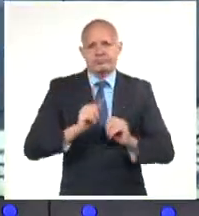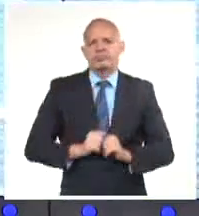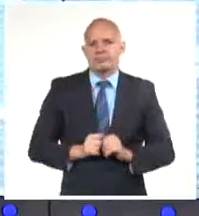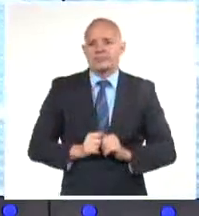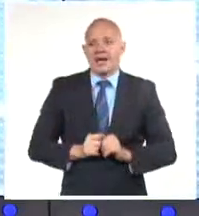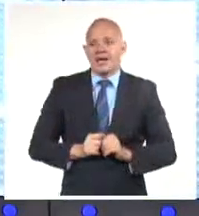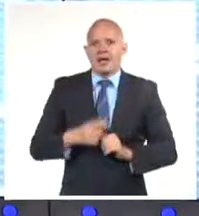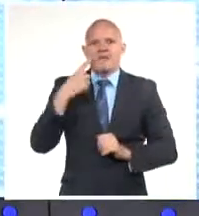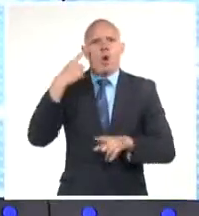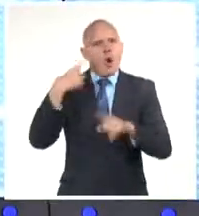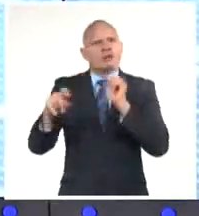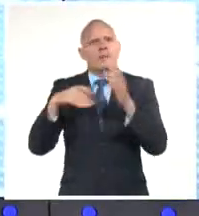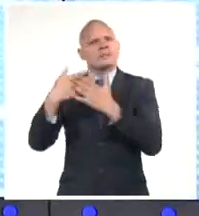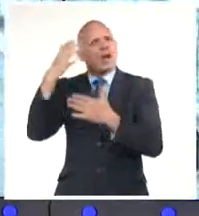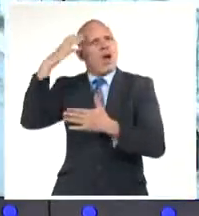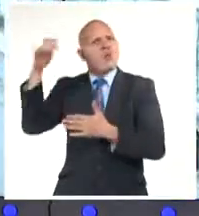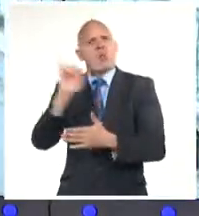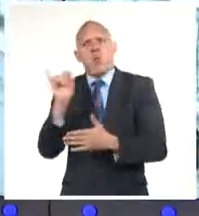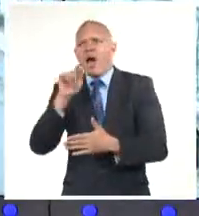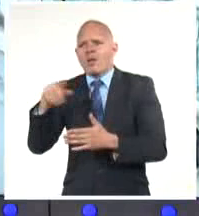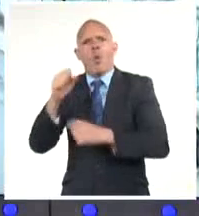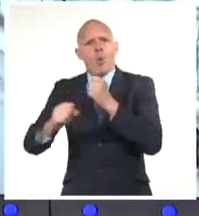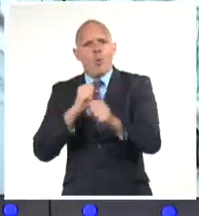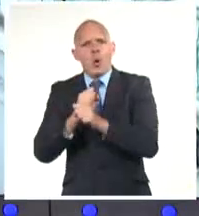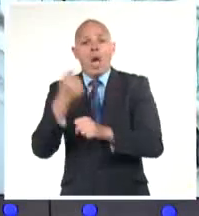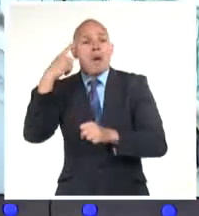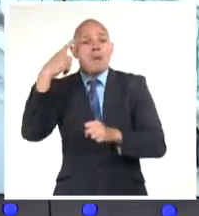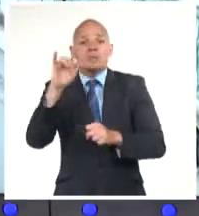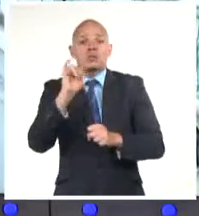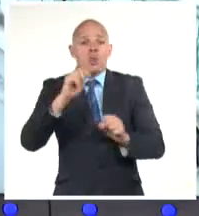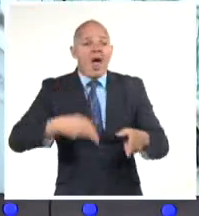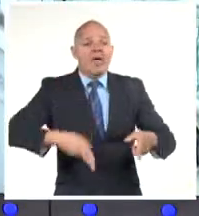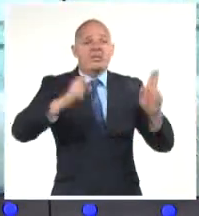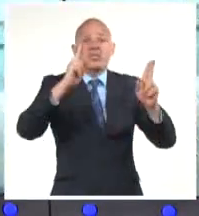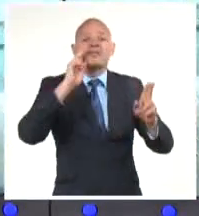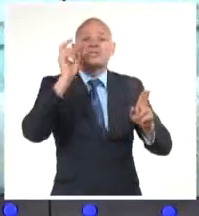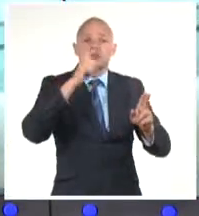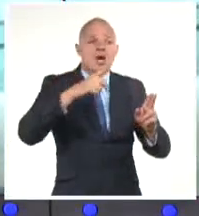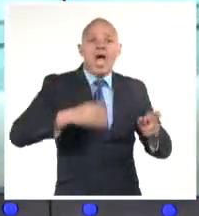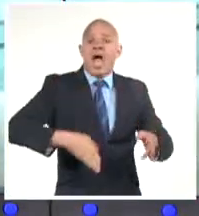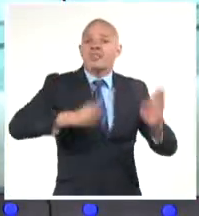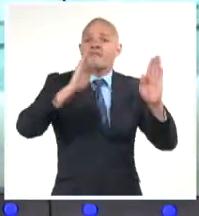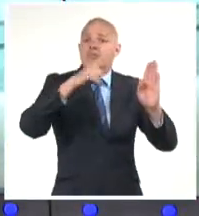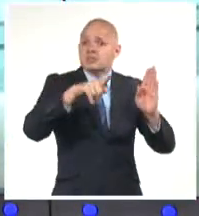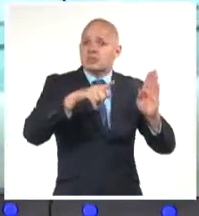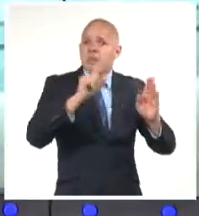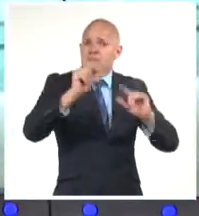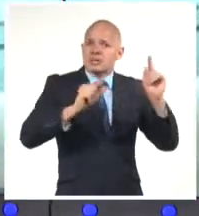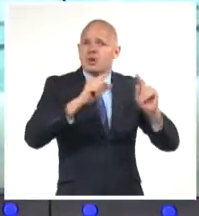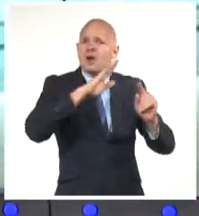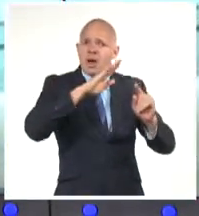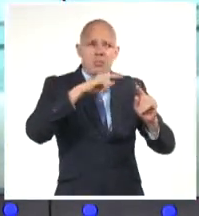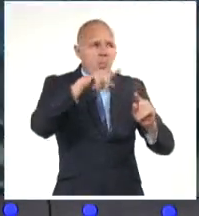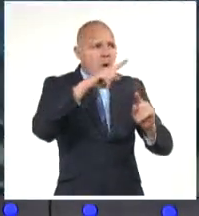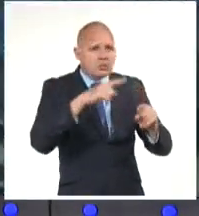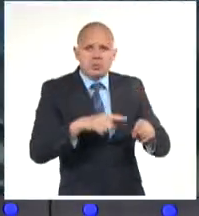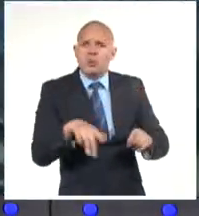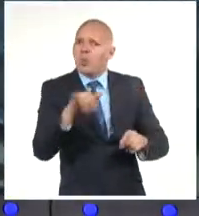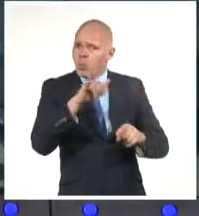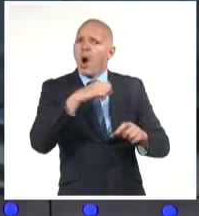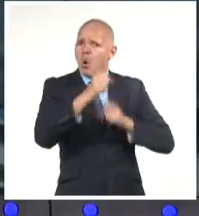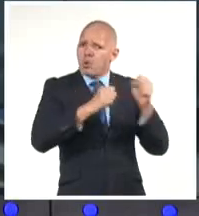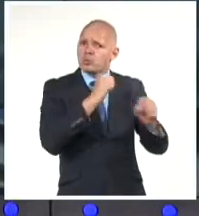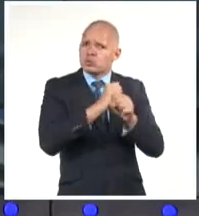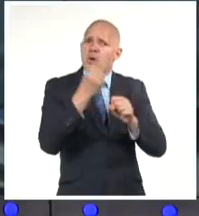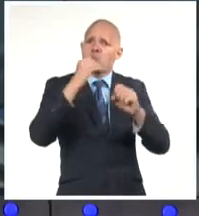y llegar incluso a los grandes edificios multifamiliares. ¿Por qué no? Sé de las limitaciones que existen, pero ¿por qué determinadas